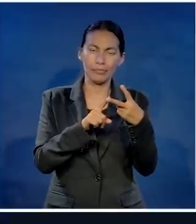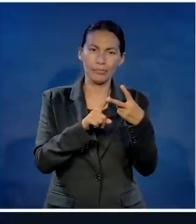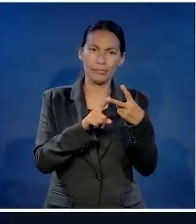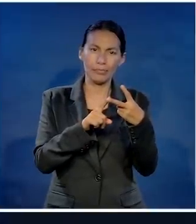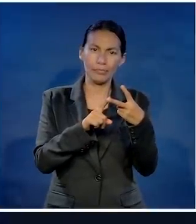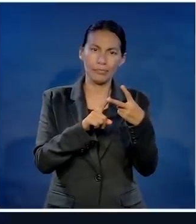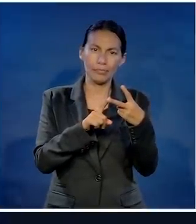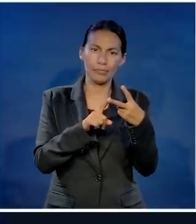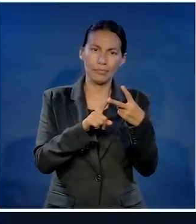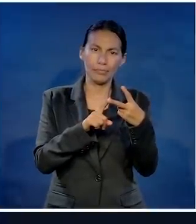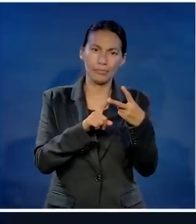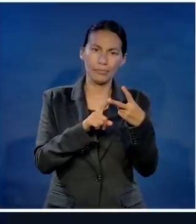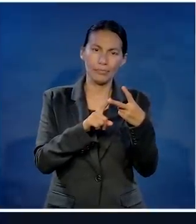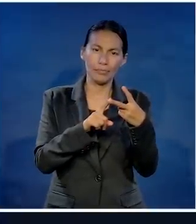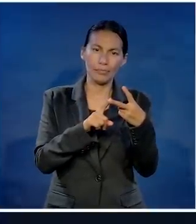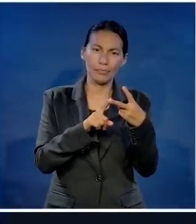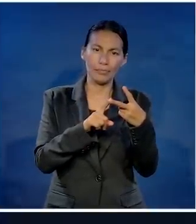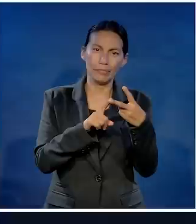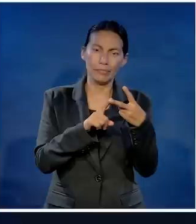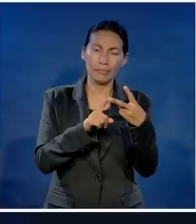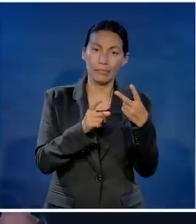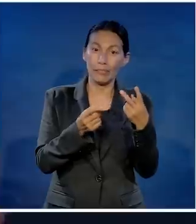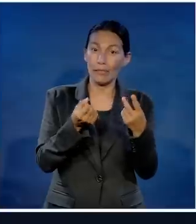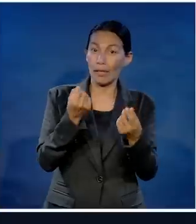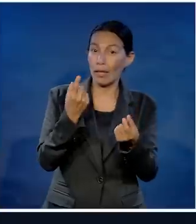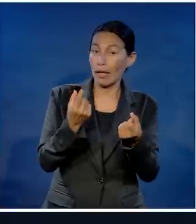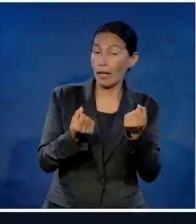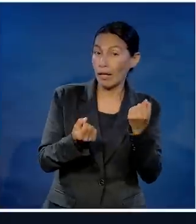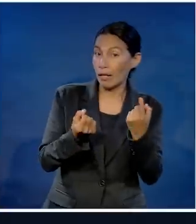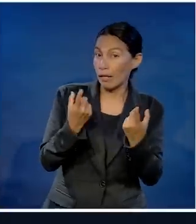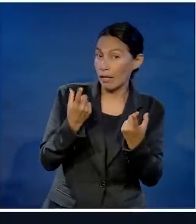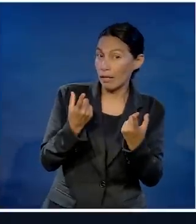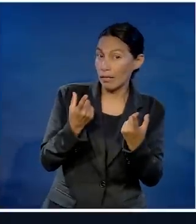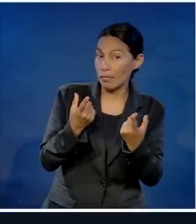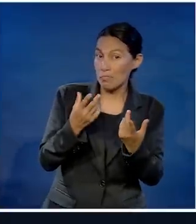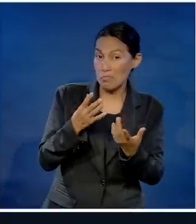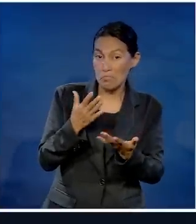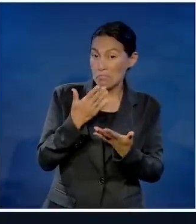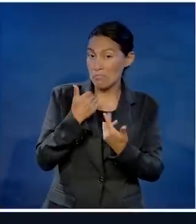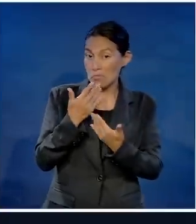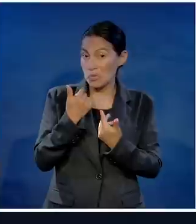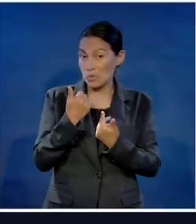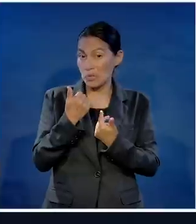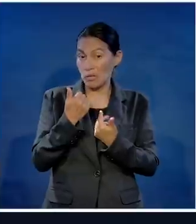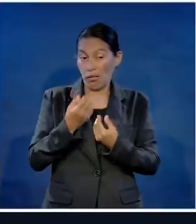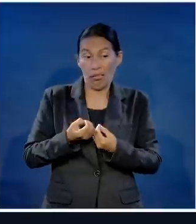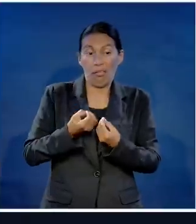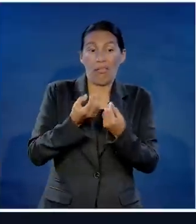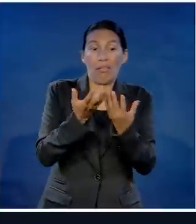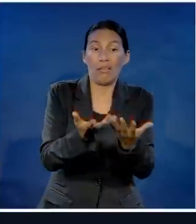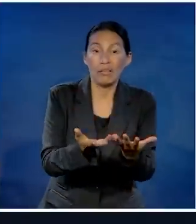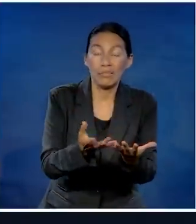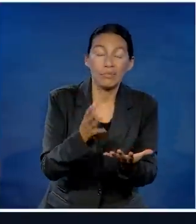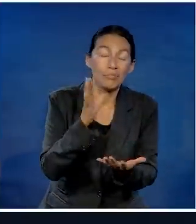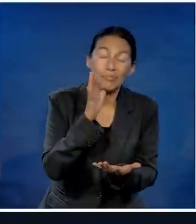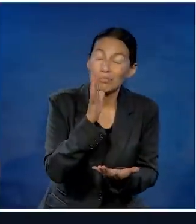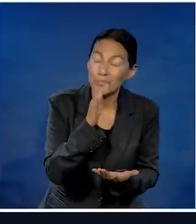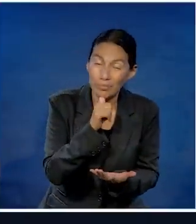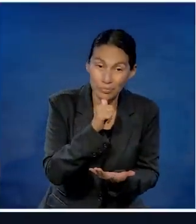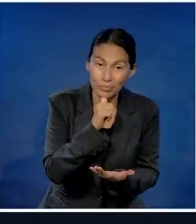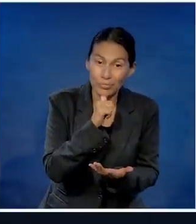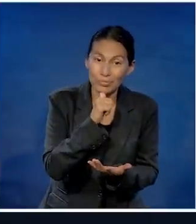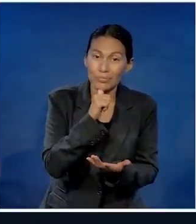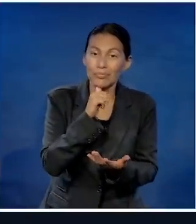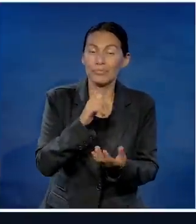nadie sea quien sea puede dar u ofrecer algo que no tiene